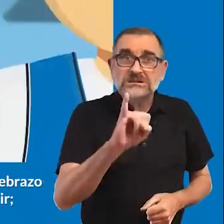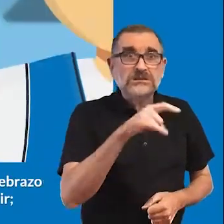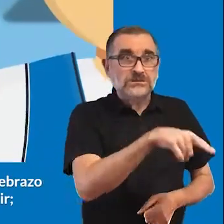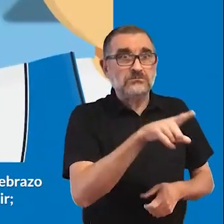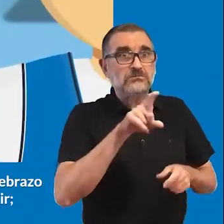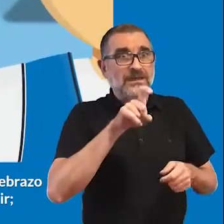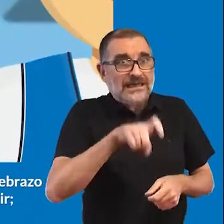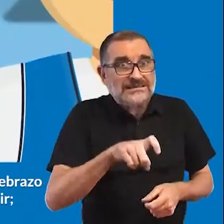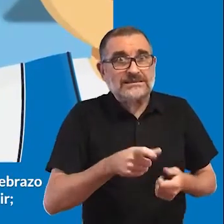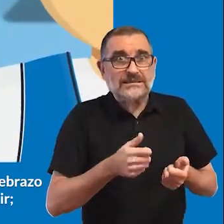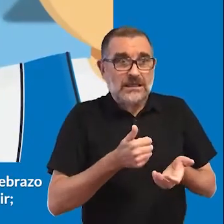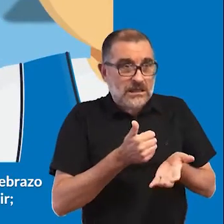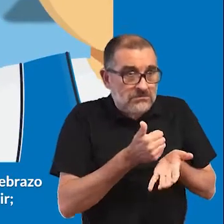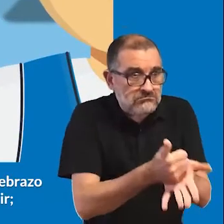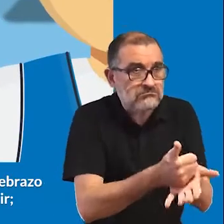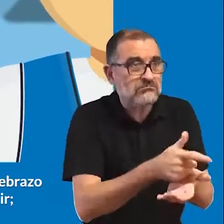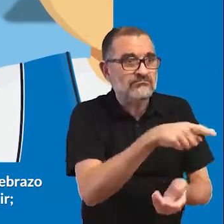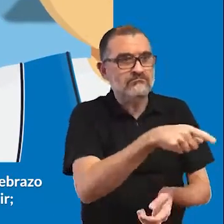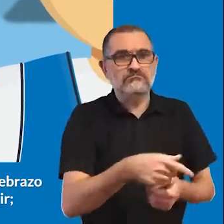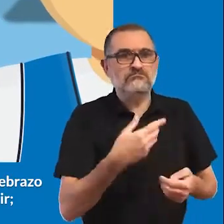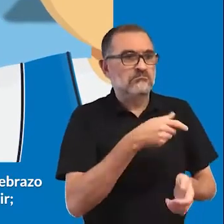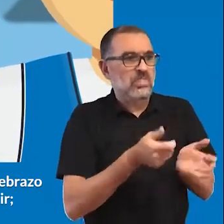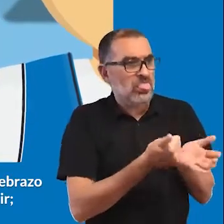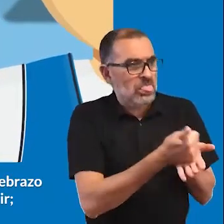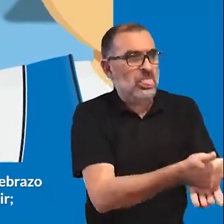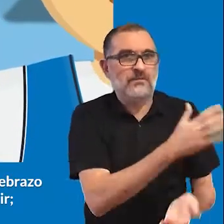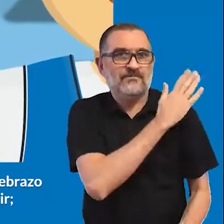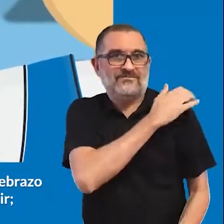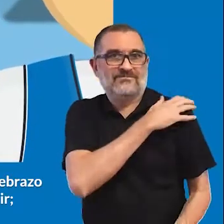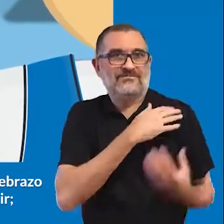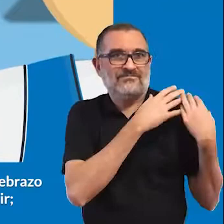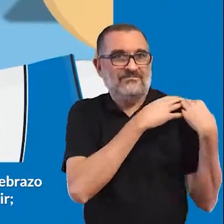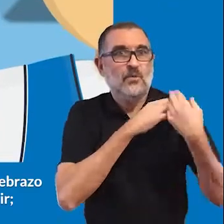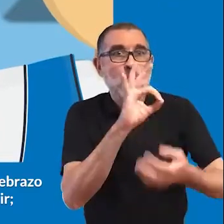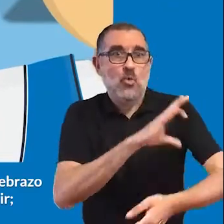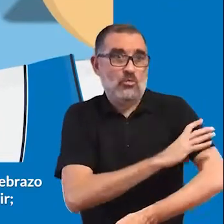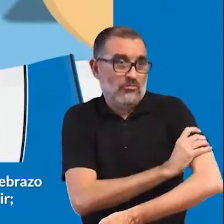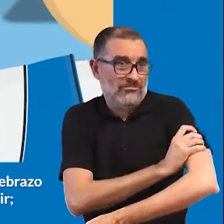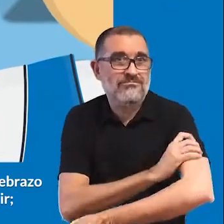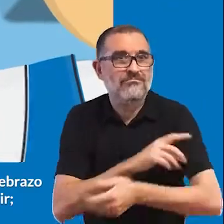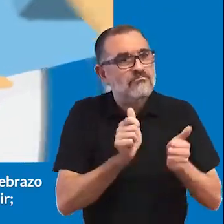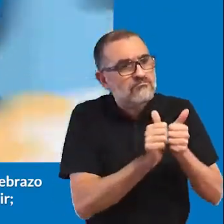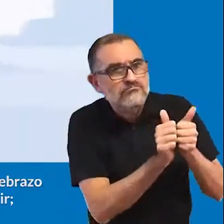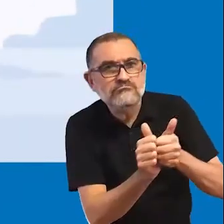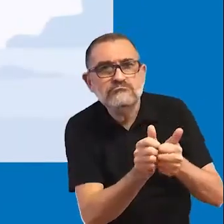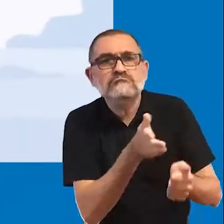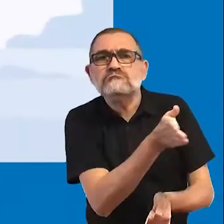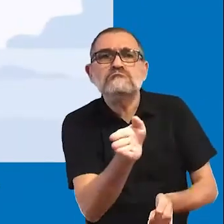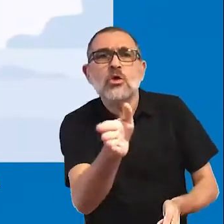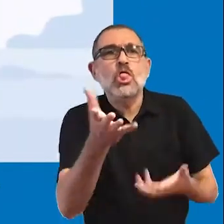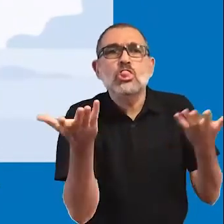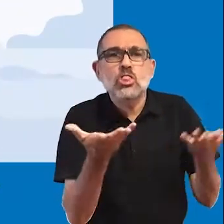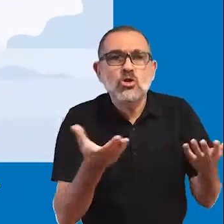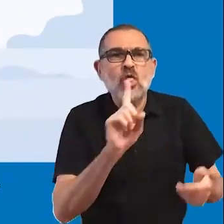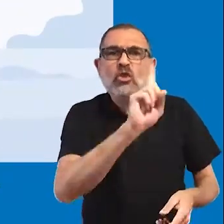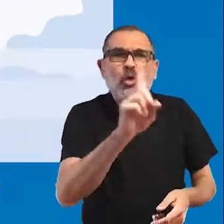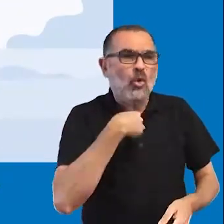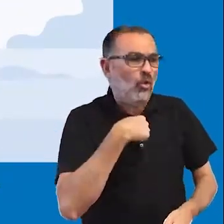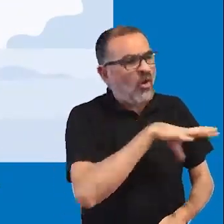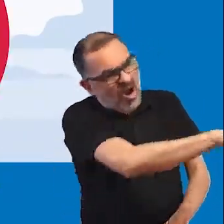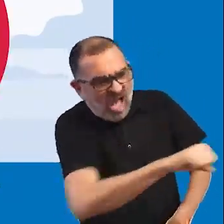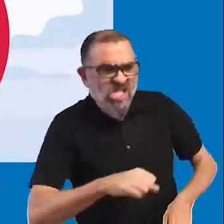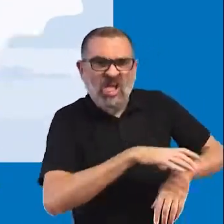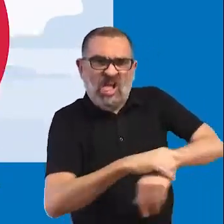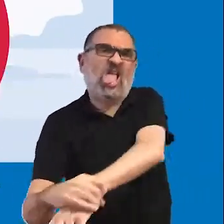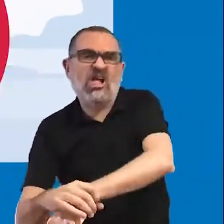requiere asistencia, ofrécele tu hombro o antebrazo para que puedas guiarla hasta donde debe ir. Nunca le tomes de la